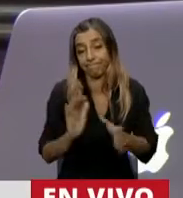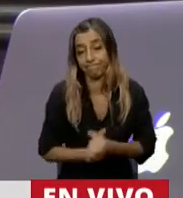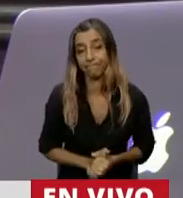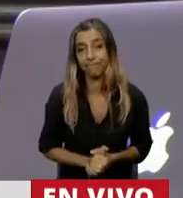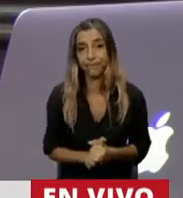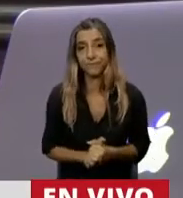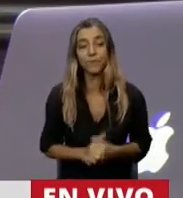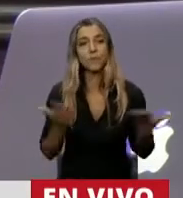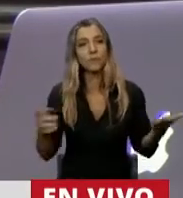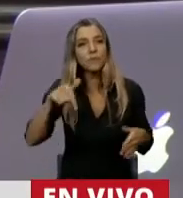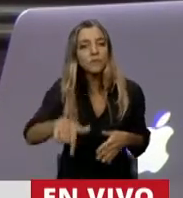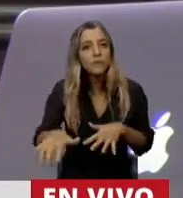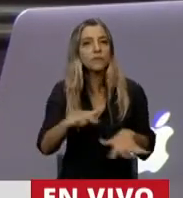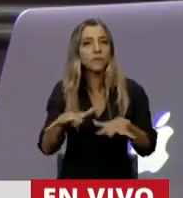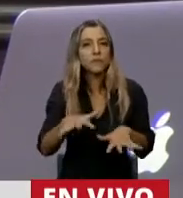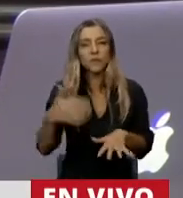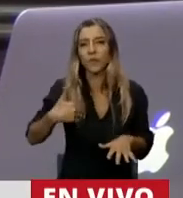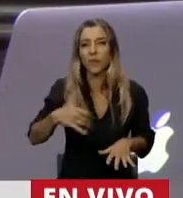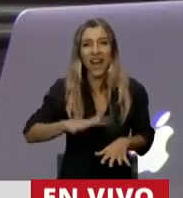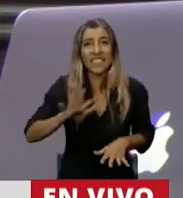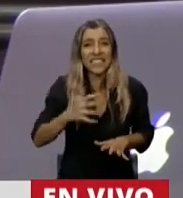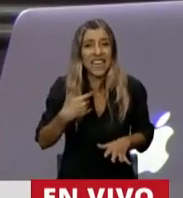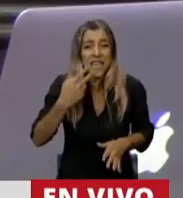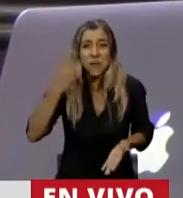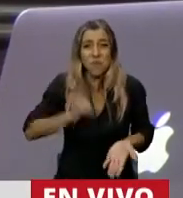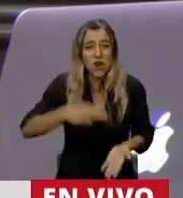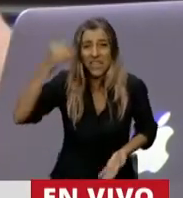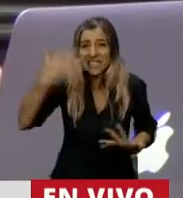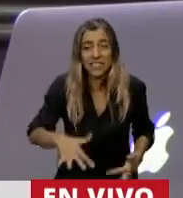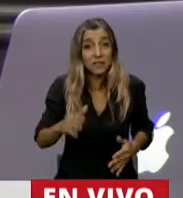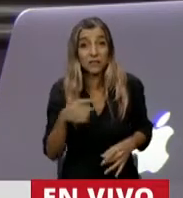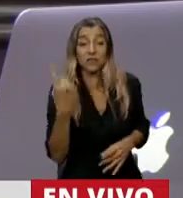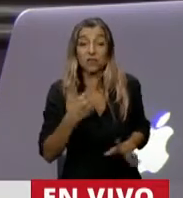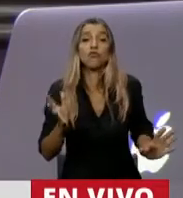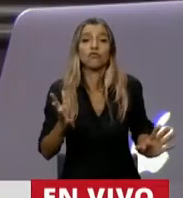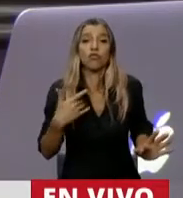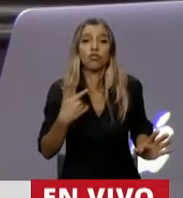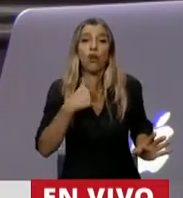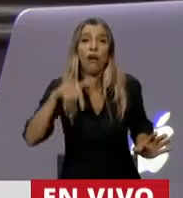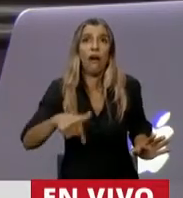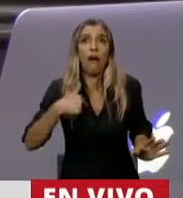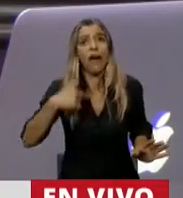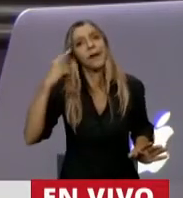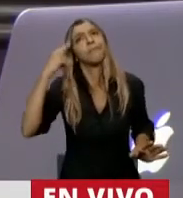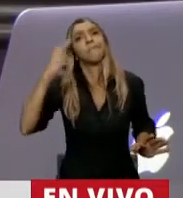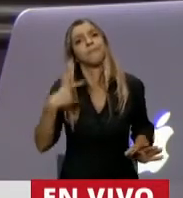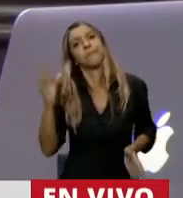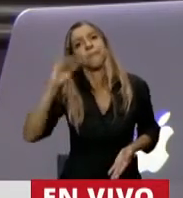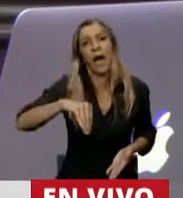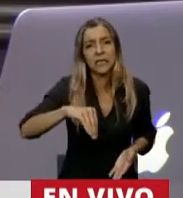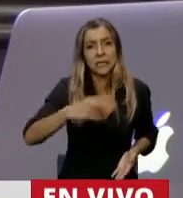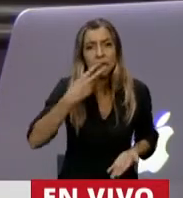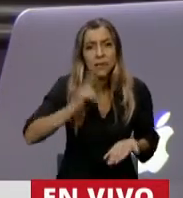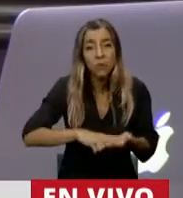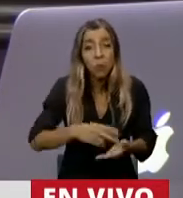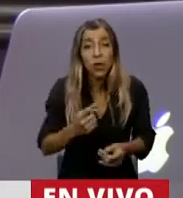Entonces, en este contexto, en el país más gravoso de la Tierra, se nos ocurre inventar un impuesto nuevo que se promete por única vez